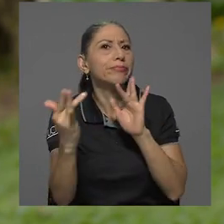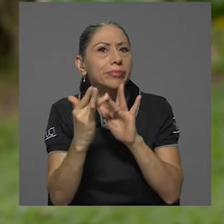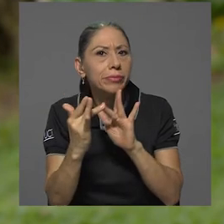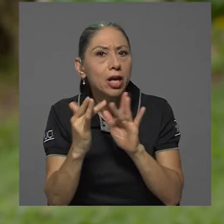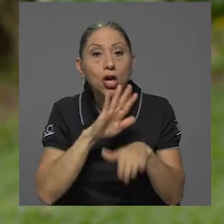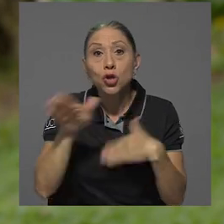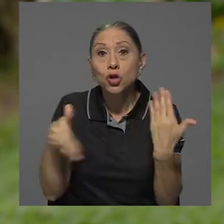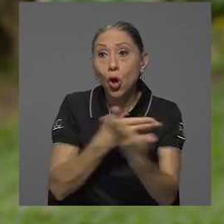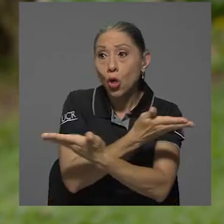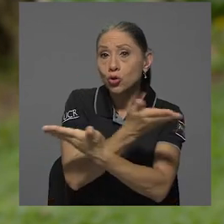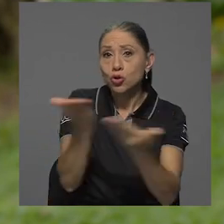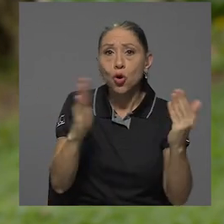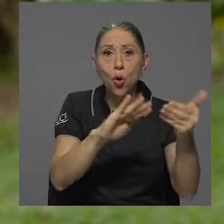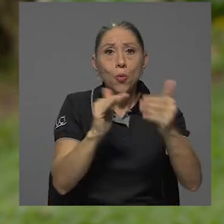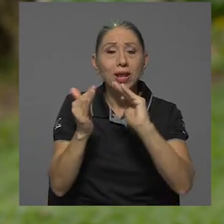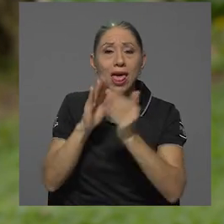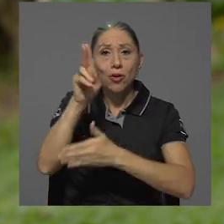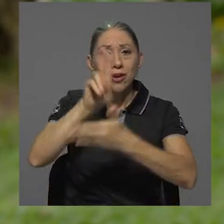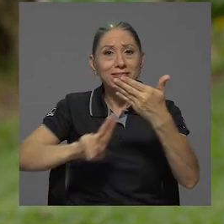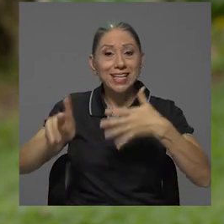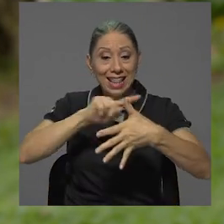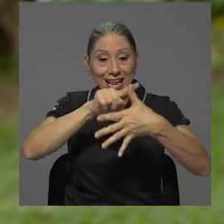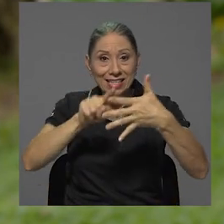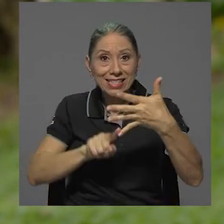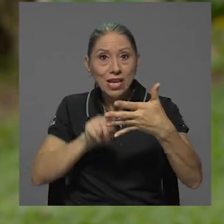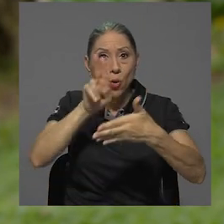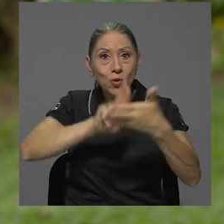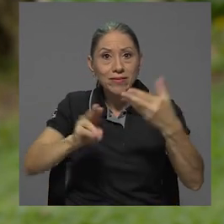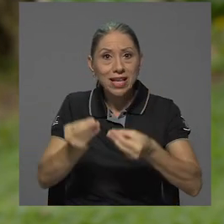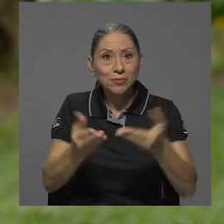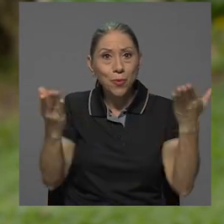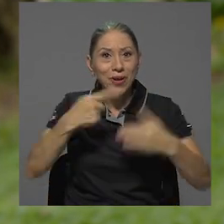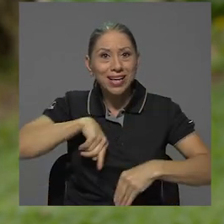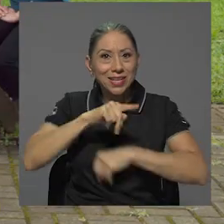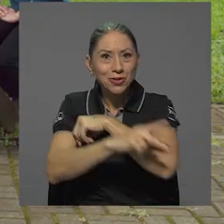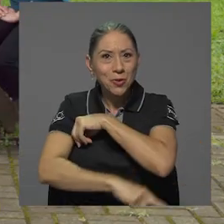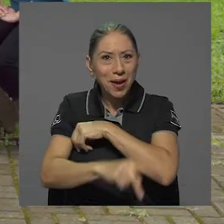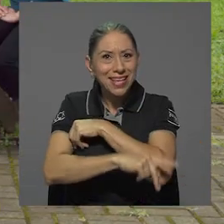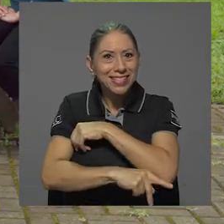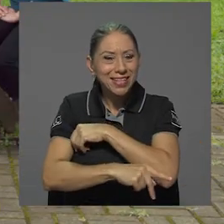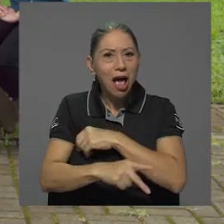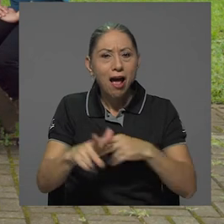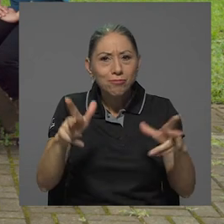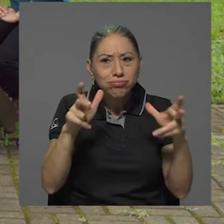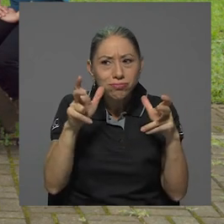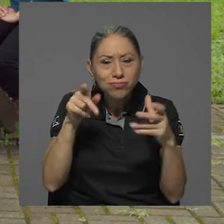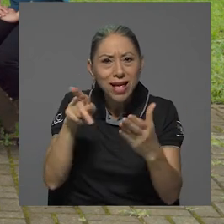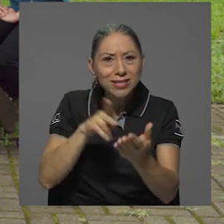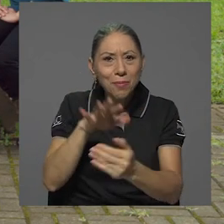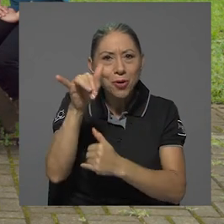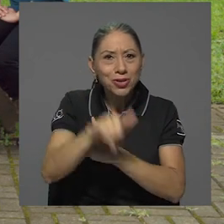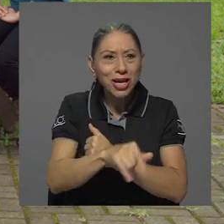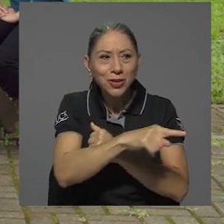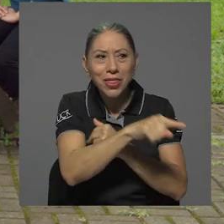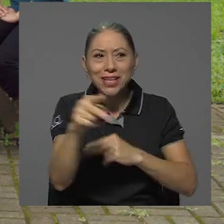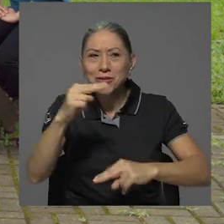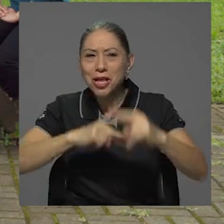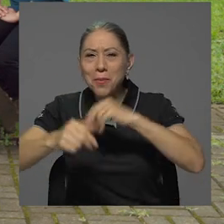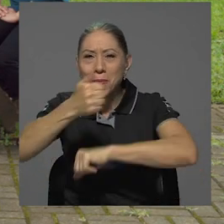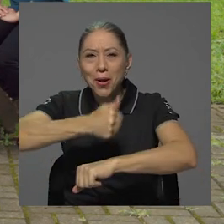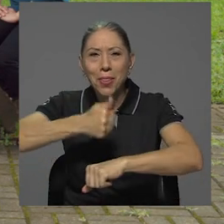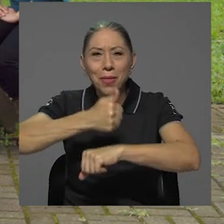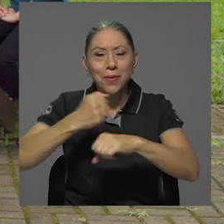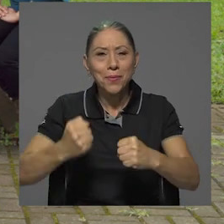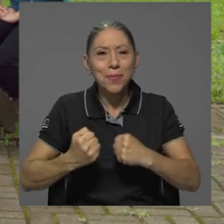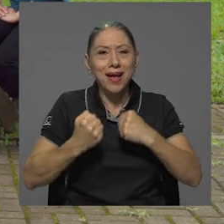todos los que forman parte de la comunidad universitaria, de las cinco universidades públicas de nuestro país, a darle un chance aquí a este proyecto de estos